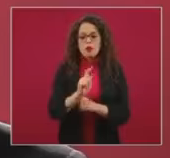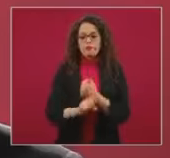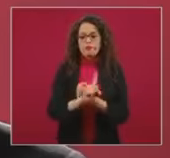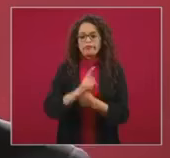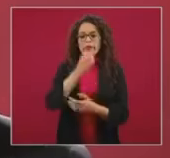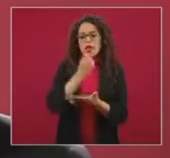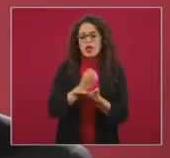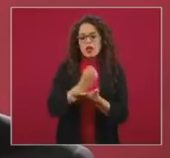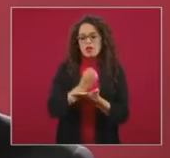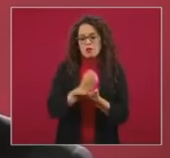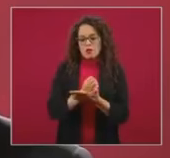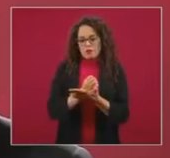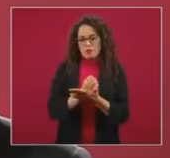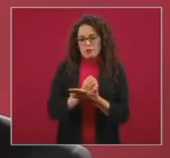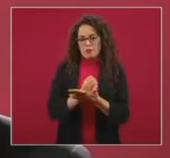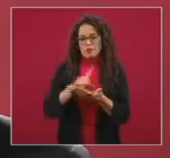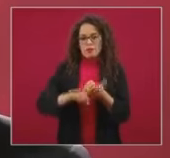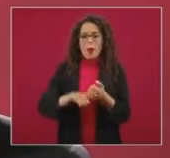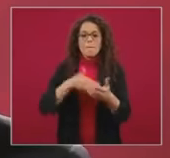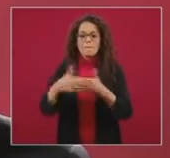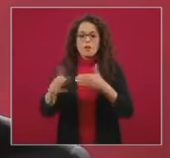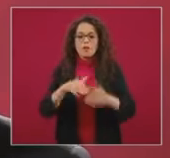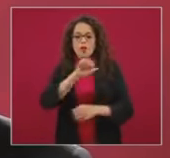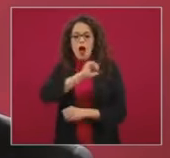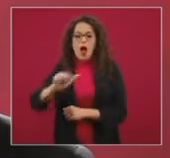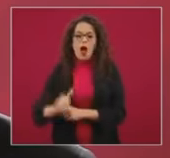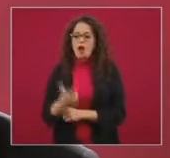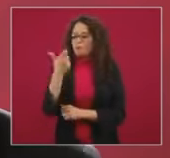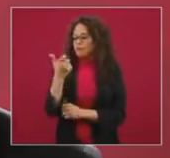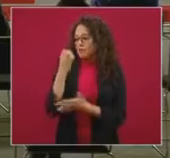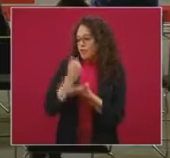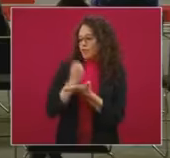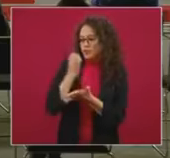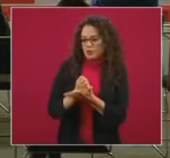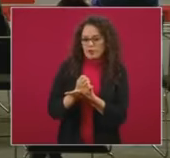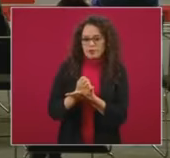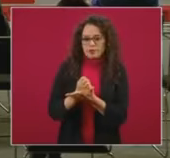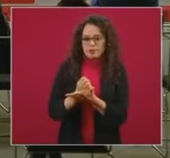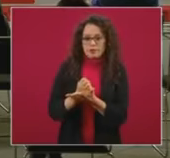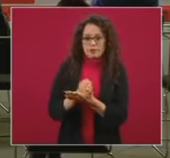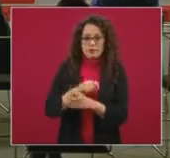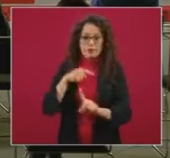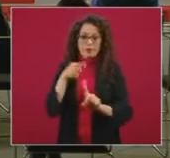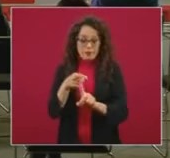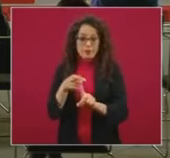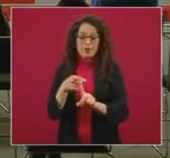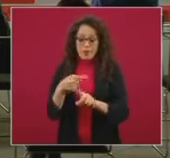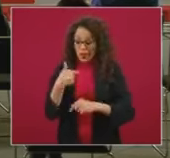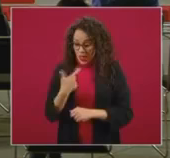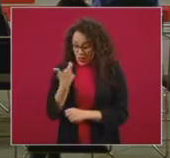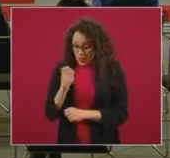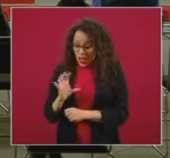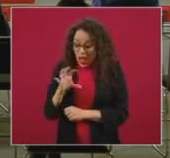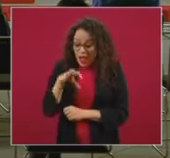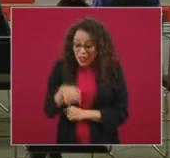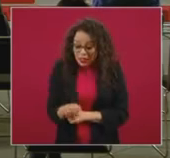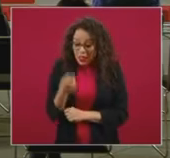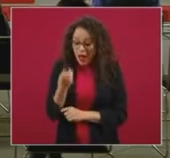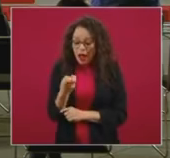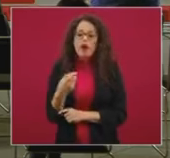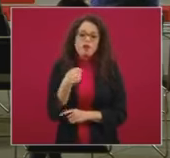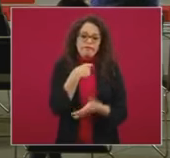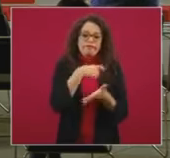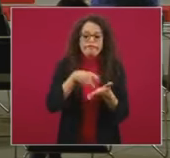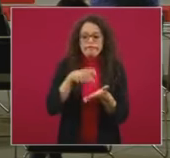con modelos económicos que determinan el que comamos lo que podemos comer. Justo esta mañana, en la propia o